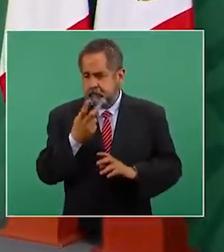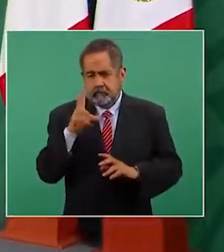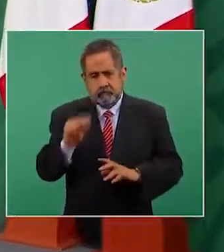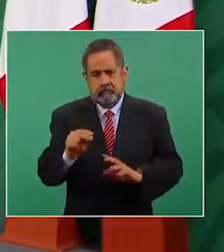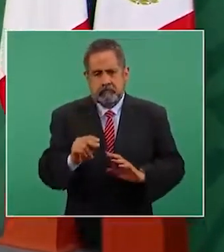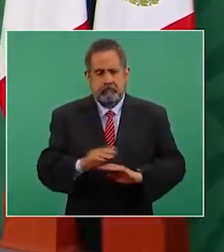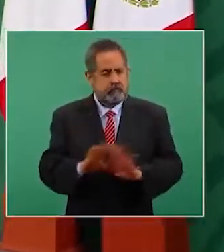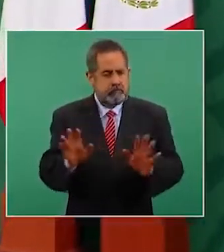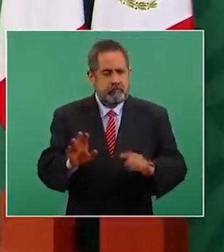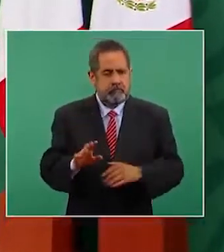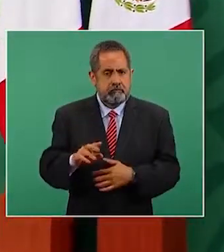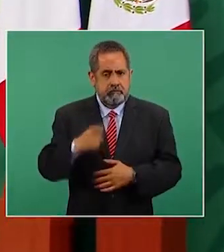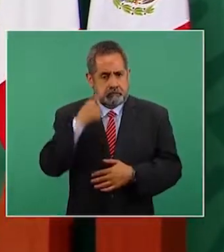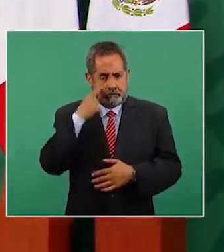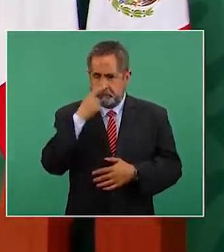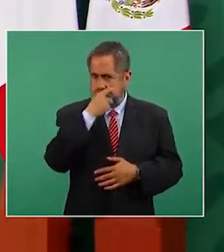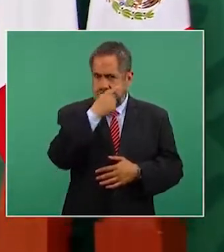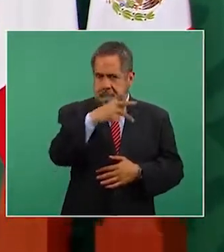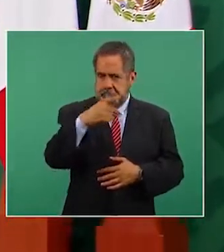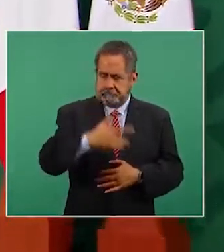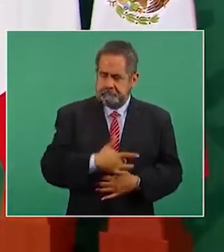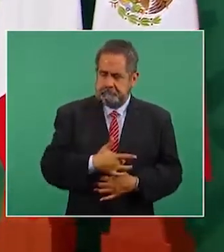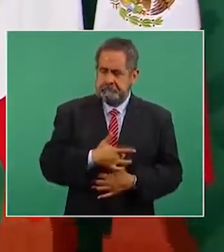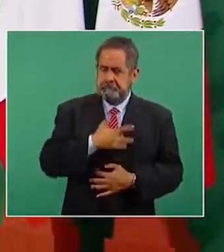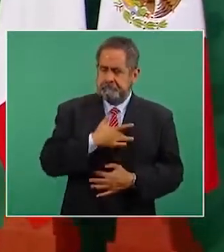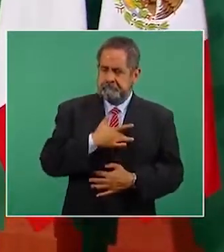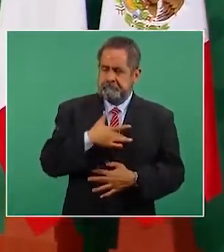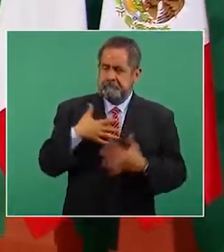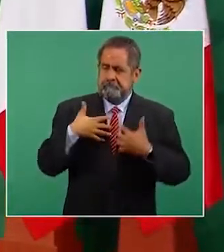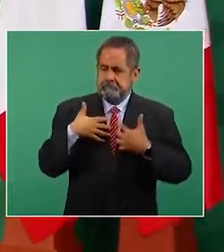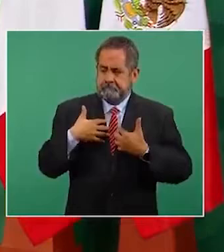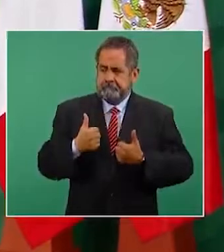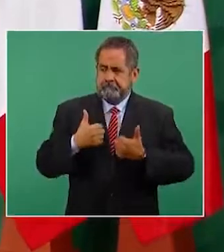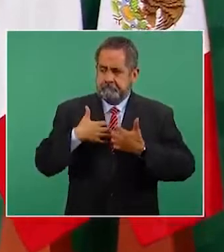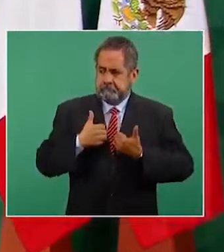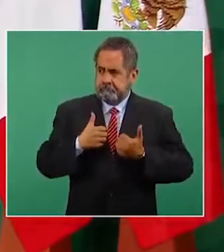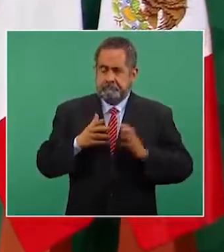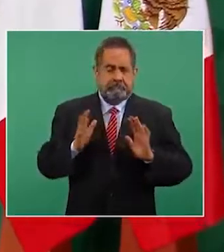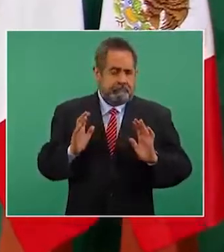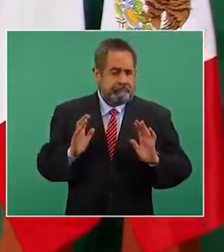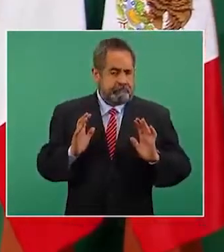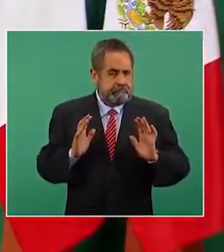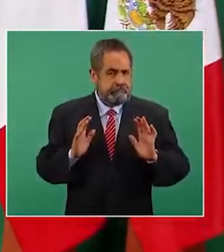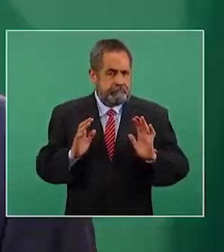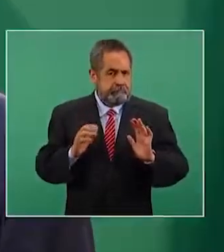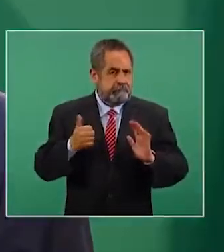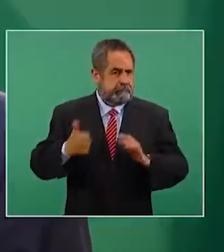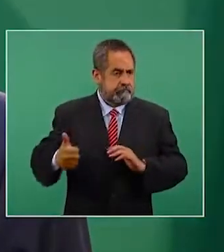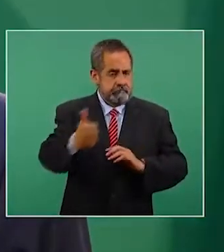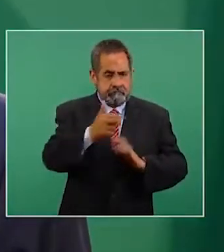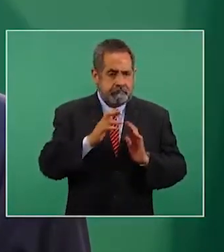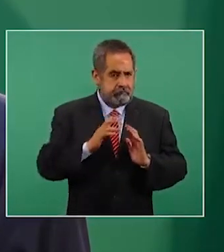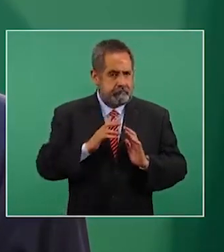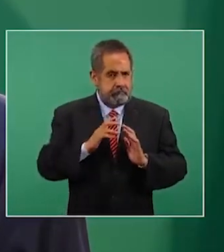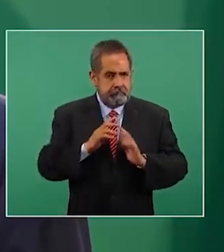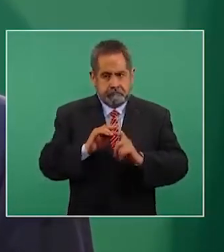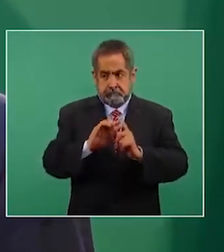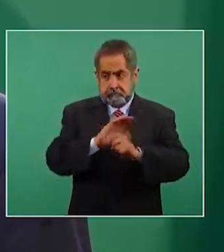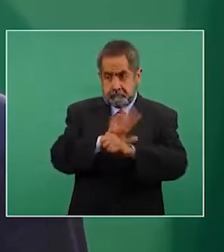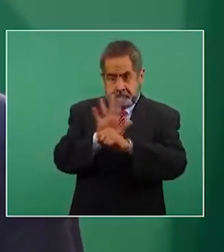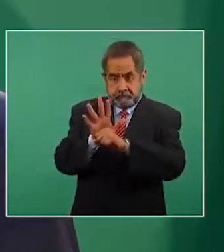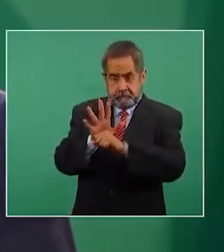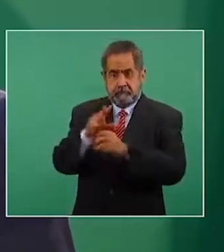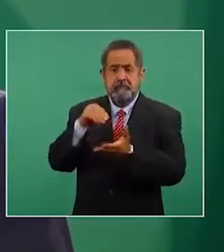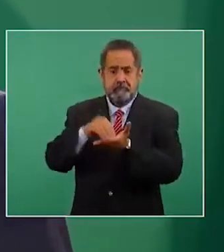tomar conciencia, la pandemia continúa, desgraciadamente,